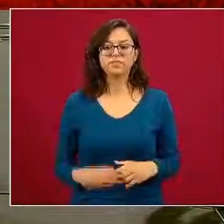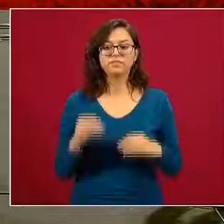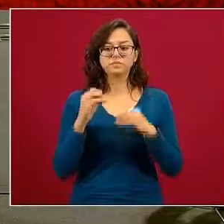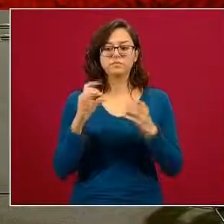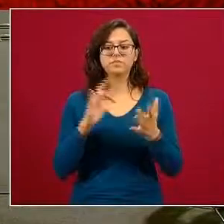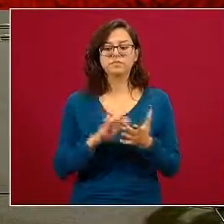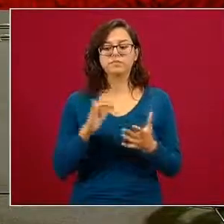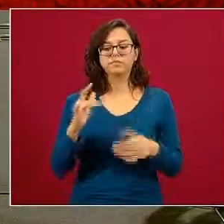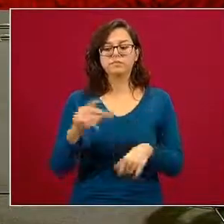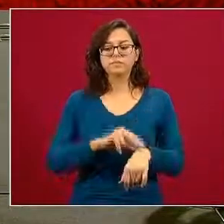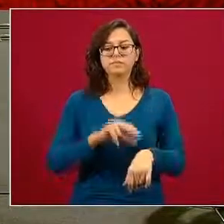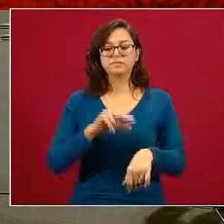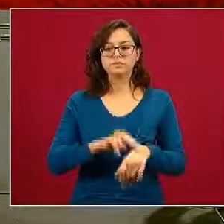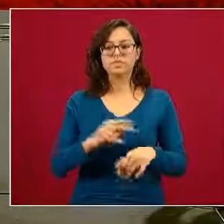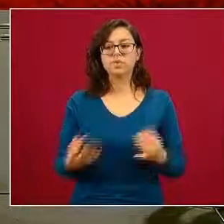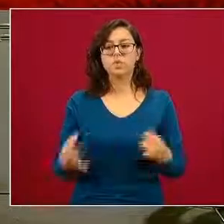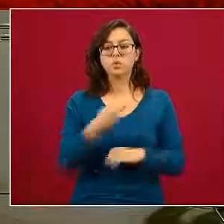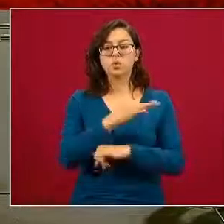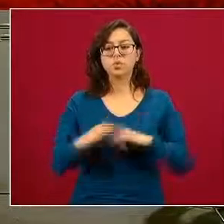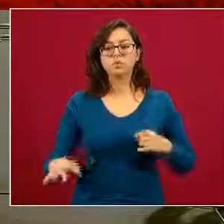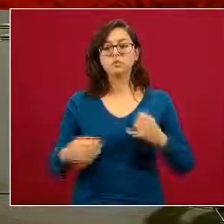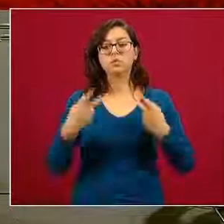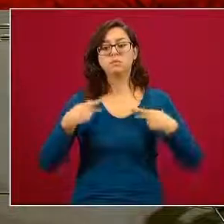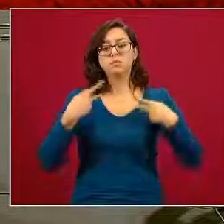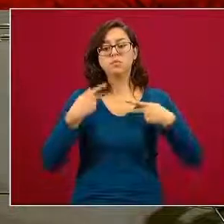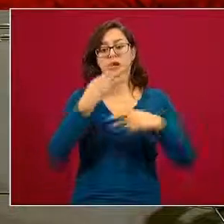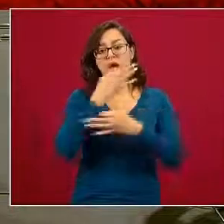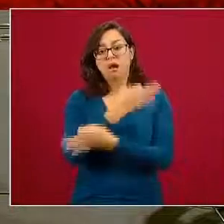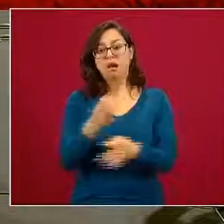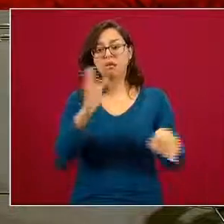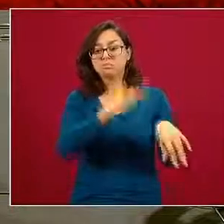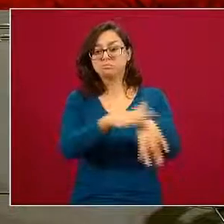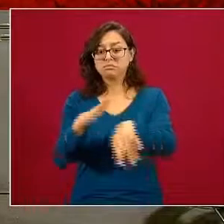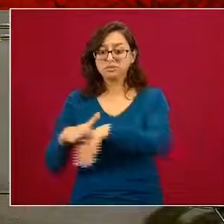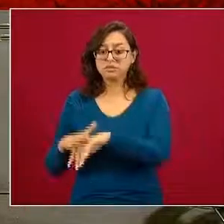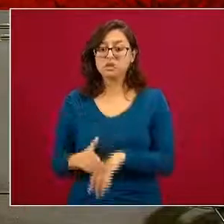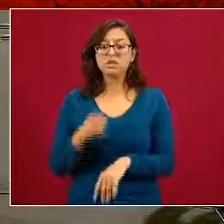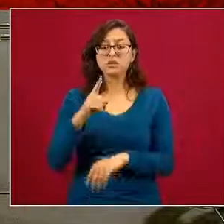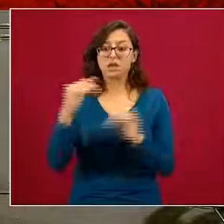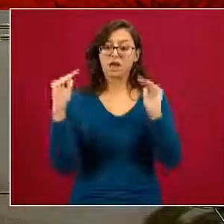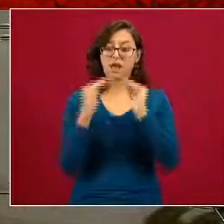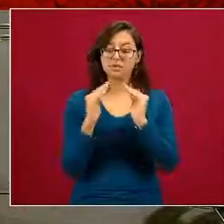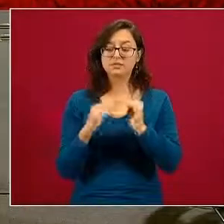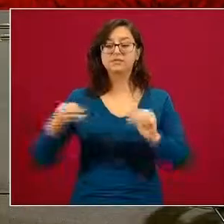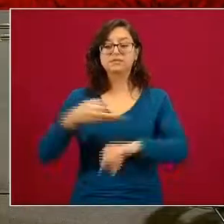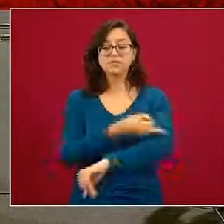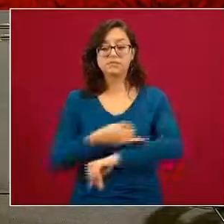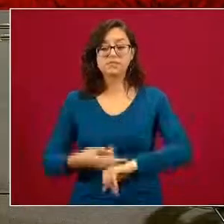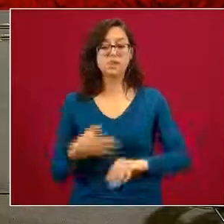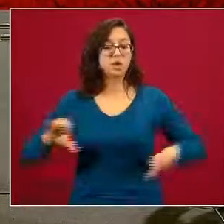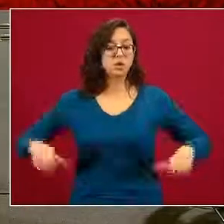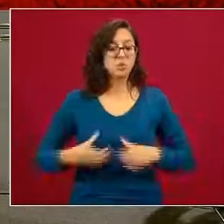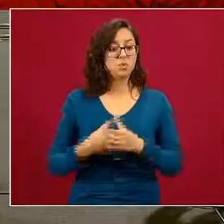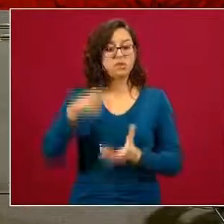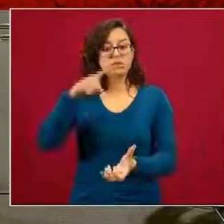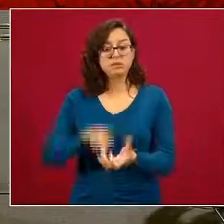finalmente decirle a la población que si alguien en casa en la familia en la comunidad